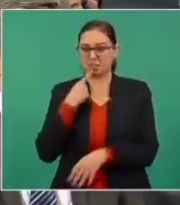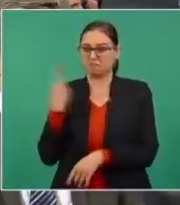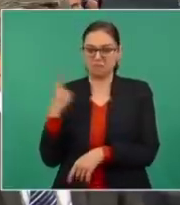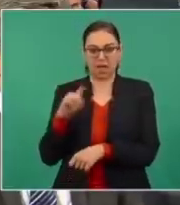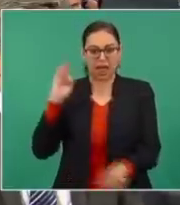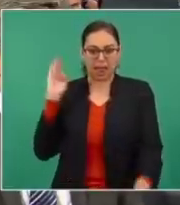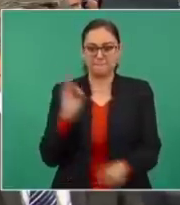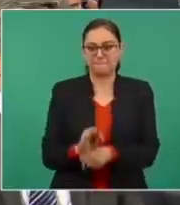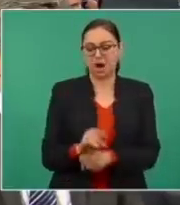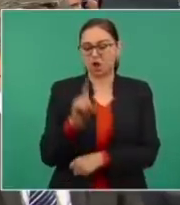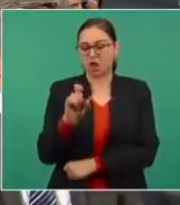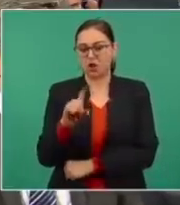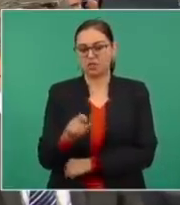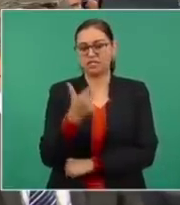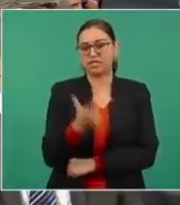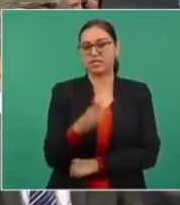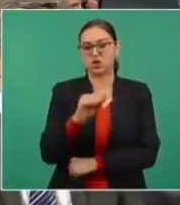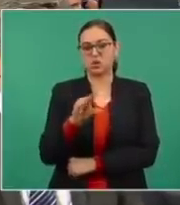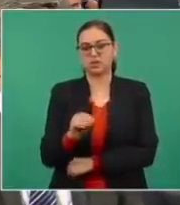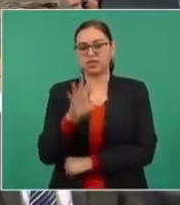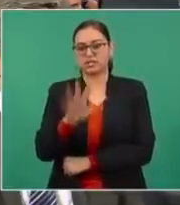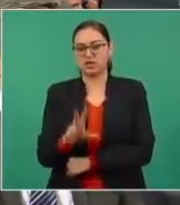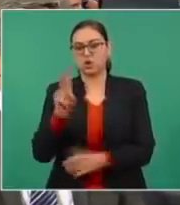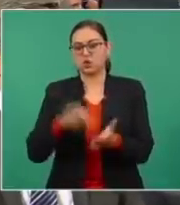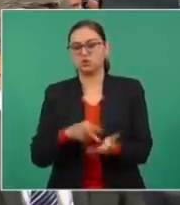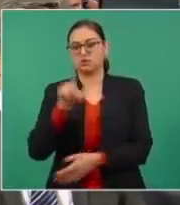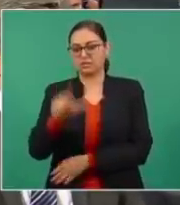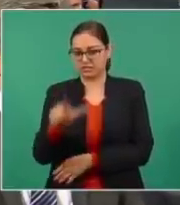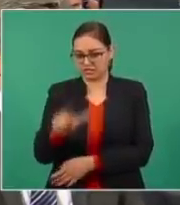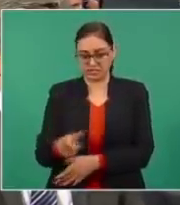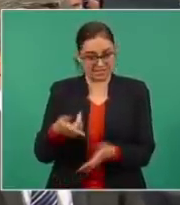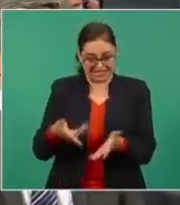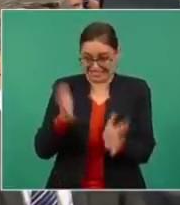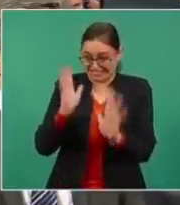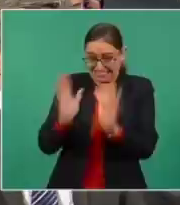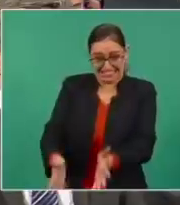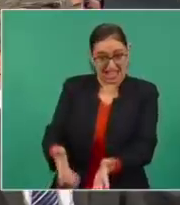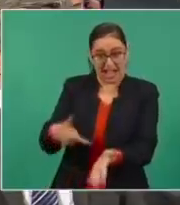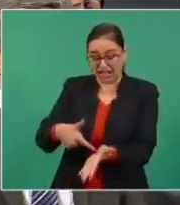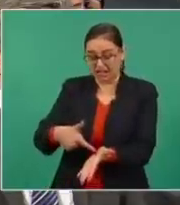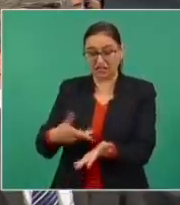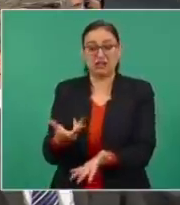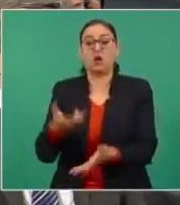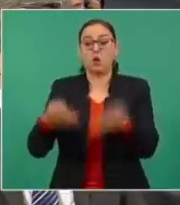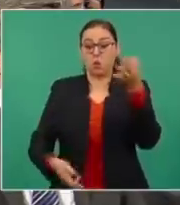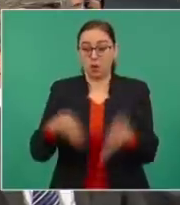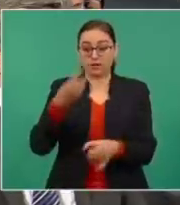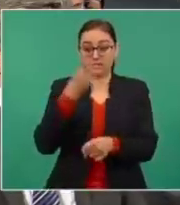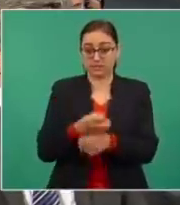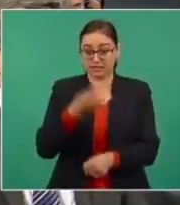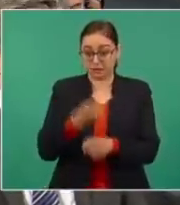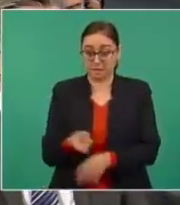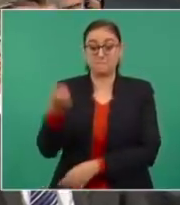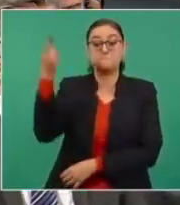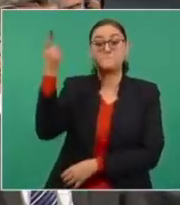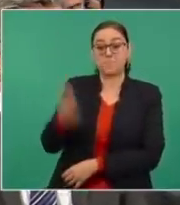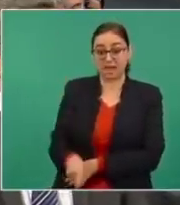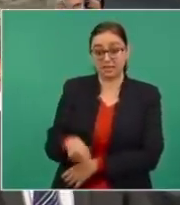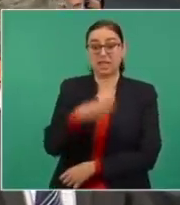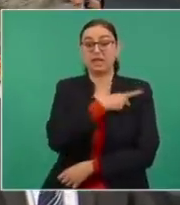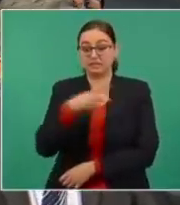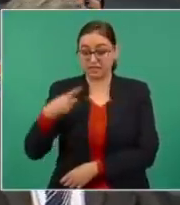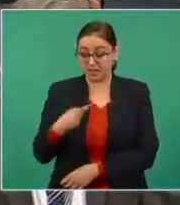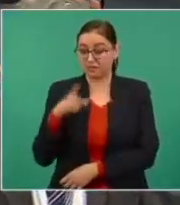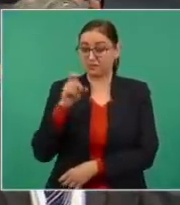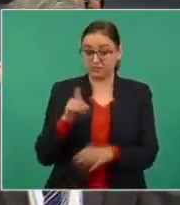795-2017, emitida en los términos que el juez tercero de distrito ordena la reconexión de nuestro